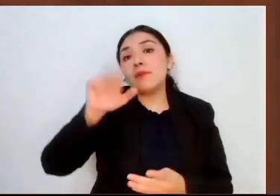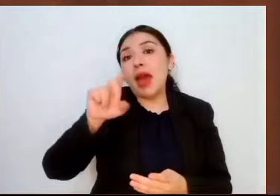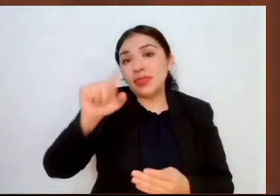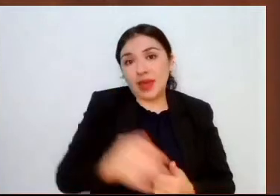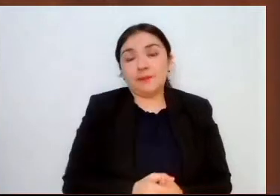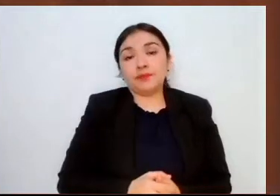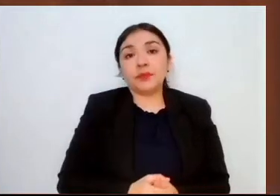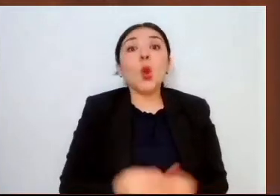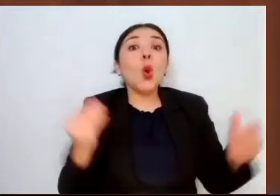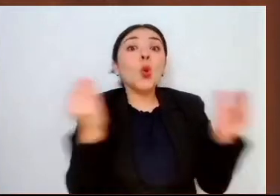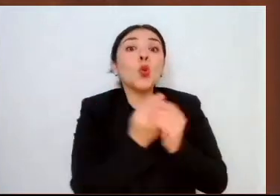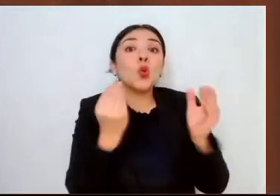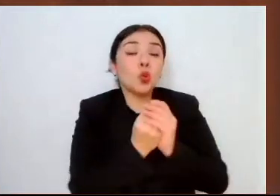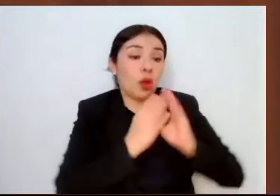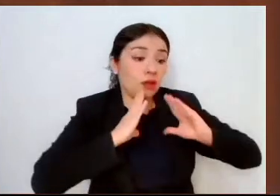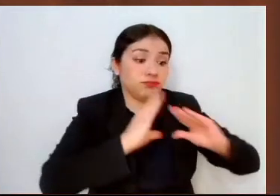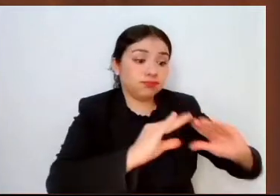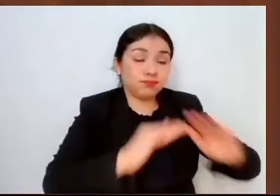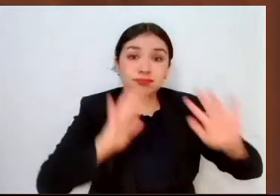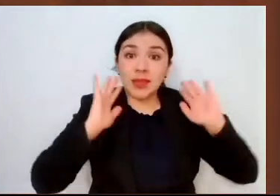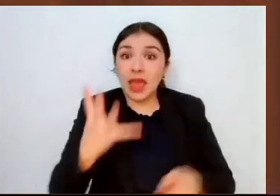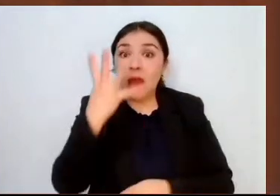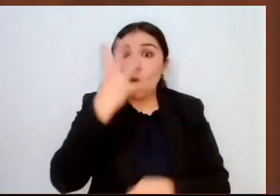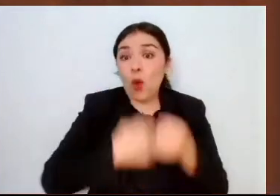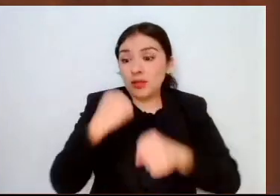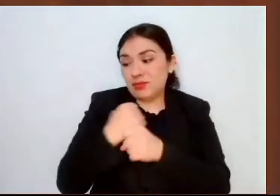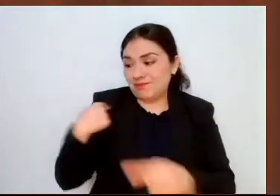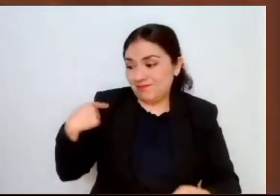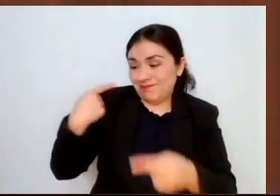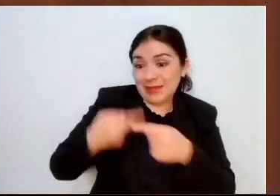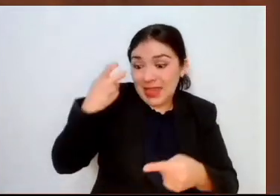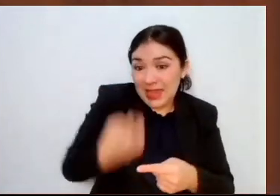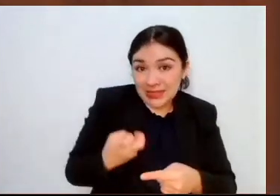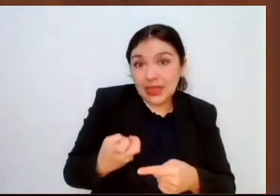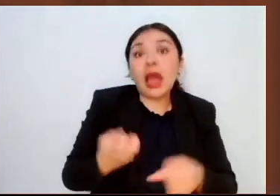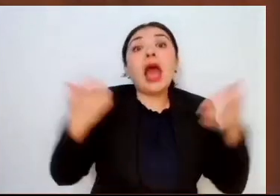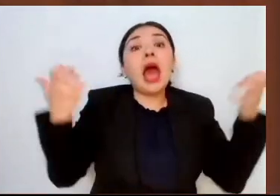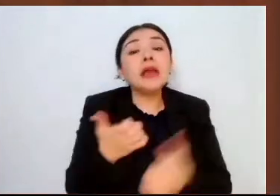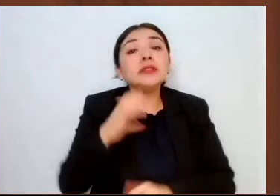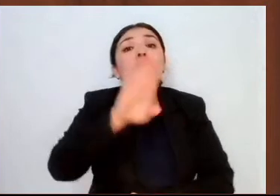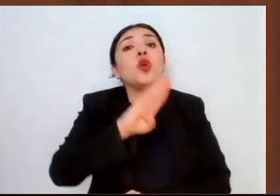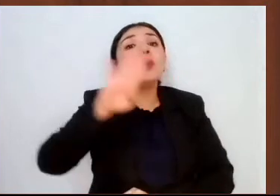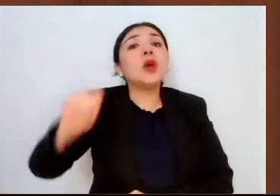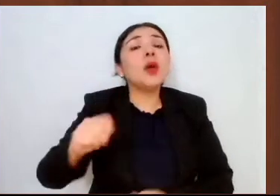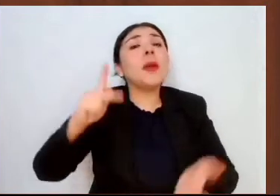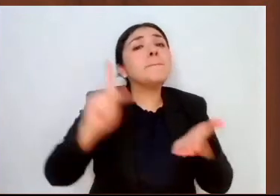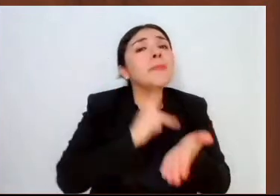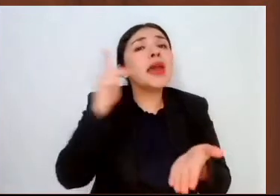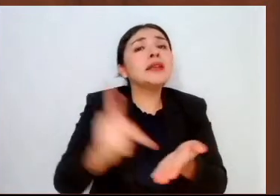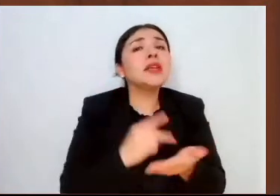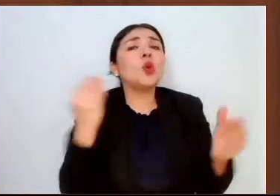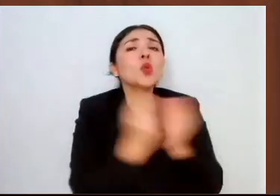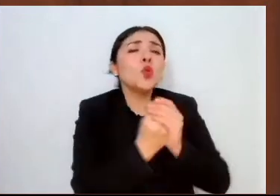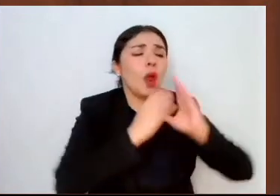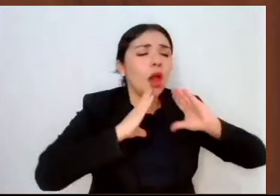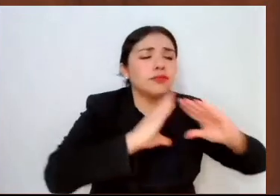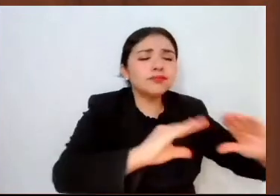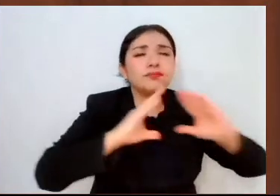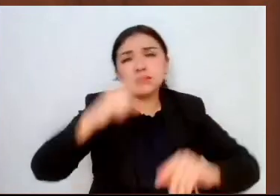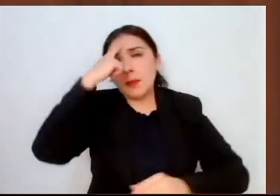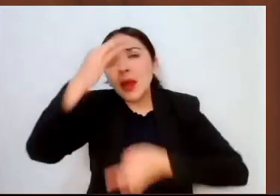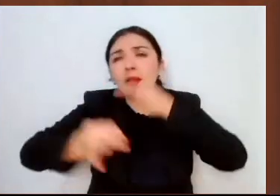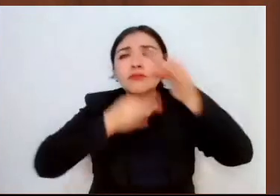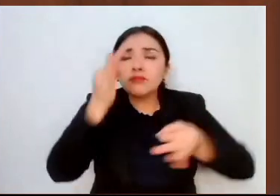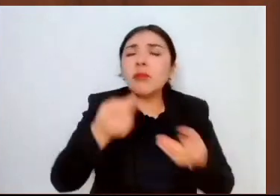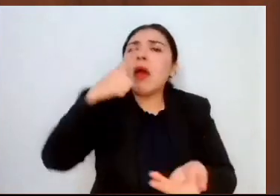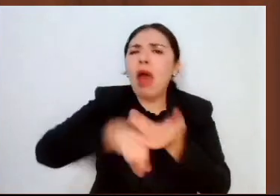capacitación, durante el cuarto año de gobierno se realizaron 99 eventos de capacitación y difusión de manera